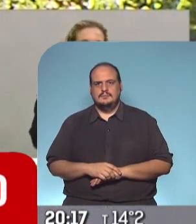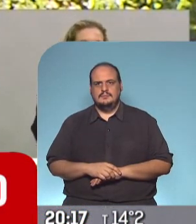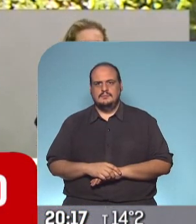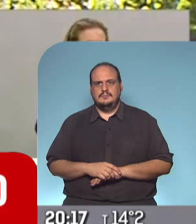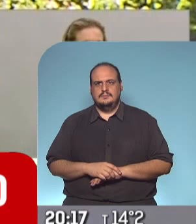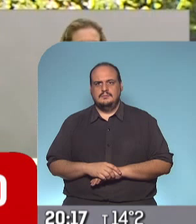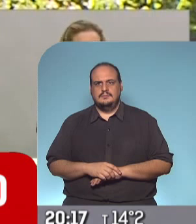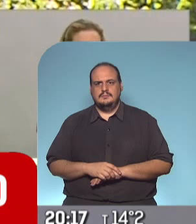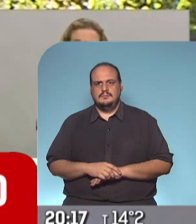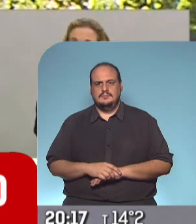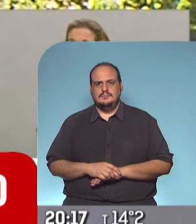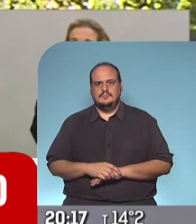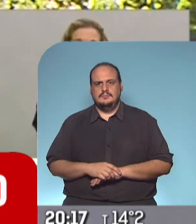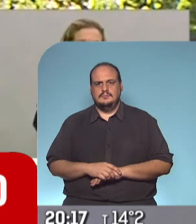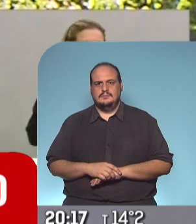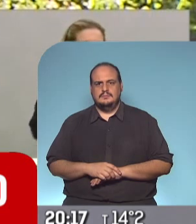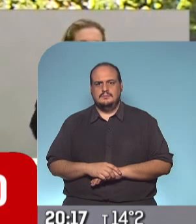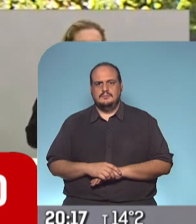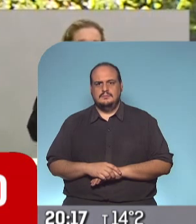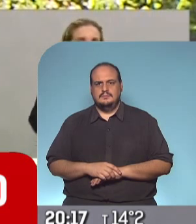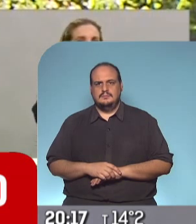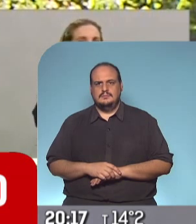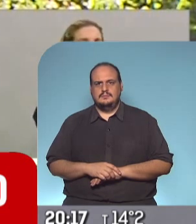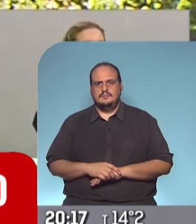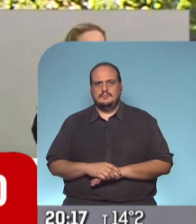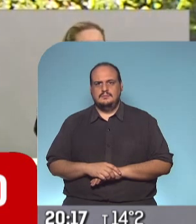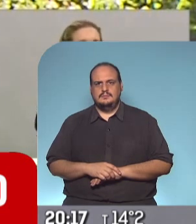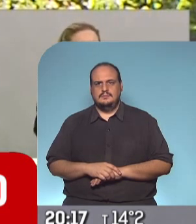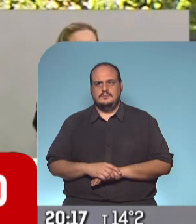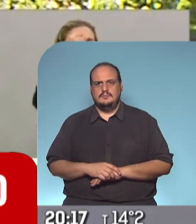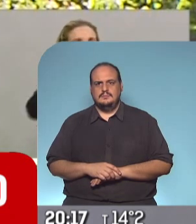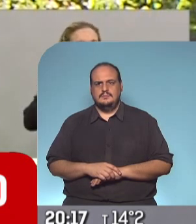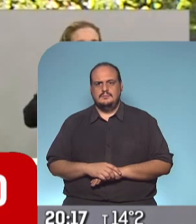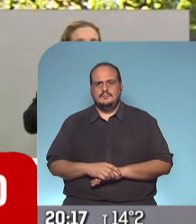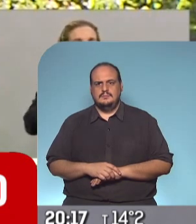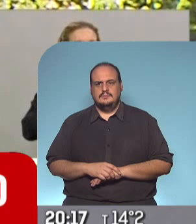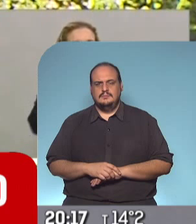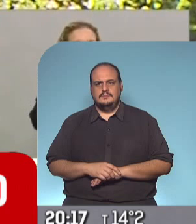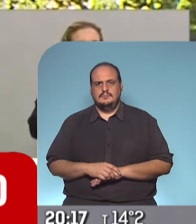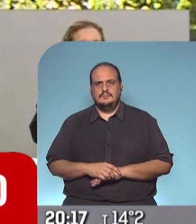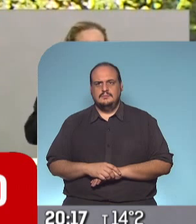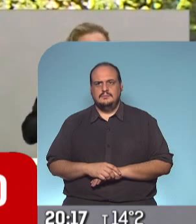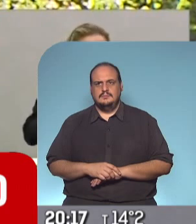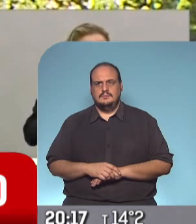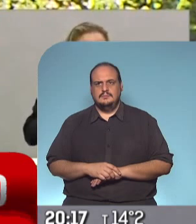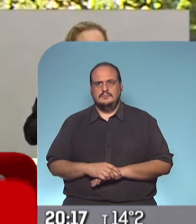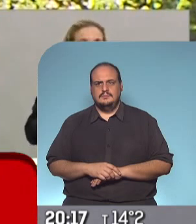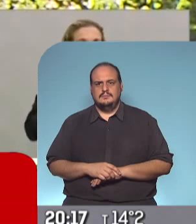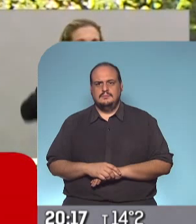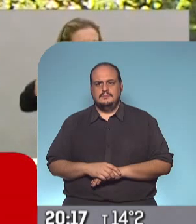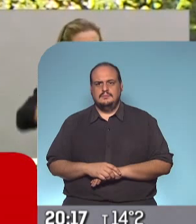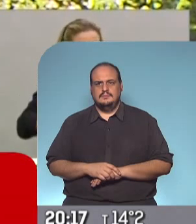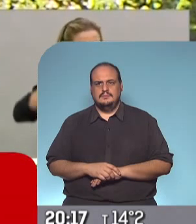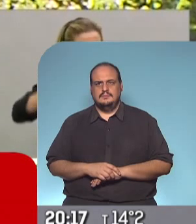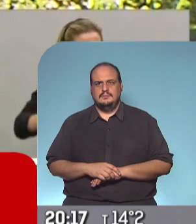acostumbrándonos a convivir con la enfermedad y a dar cada paso de manera cuidada y segundo porque aún siendo cierto que los casos están